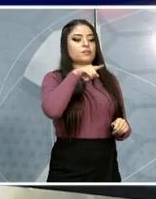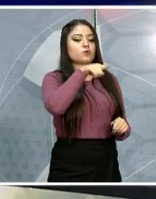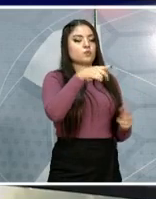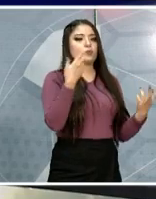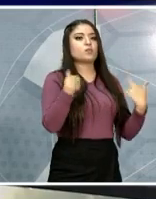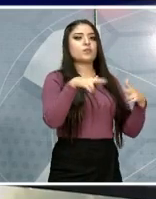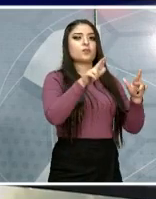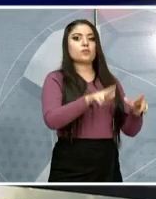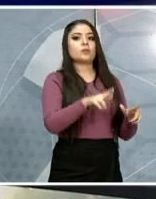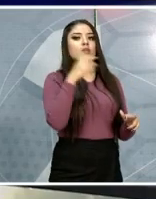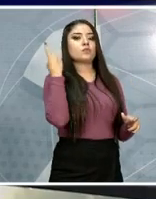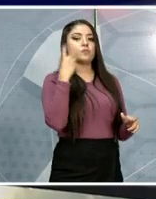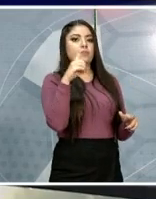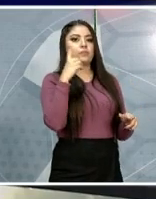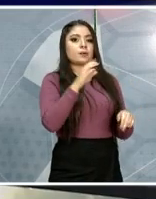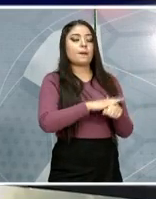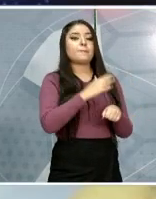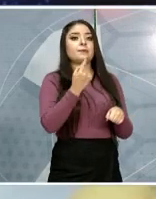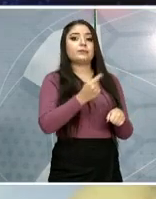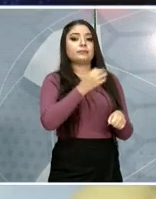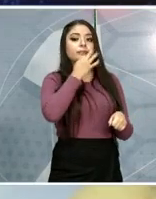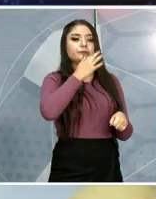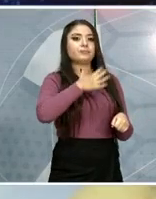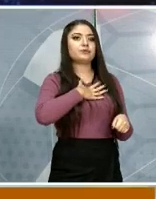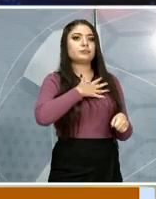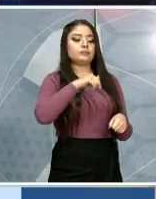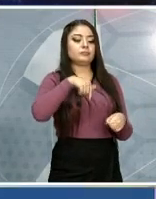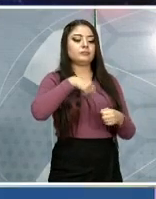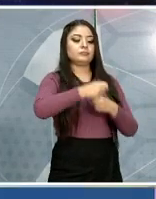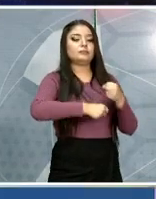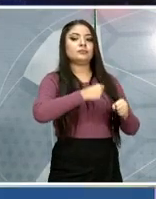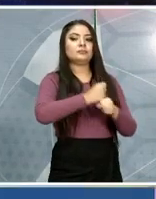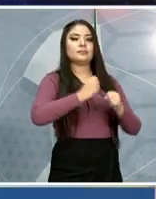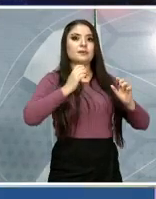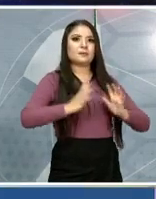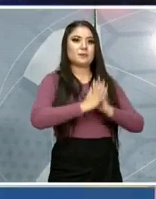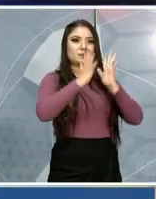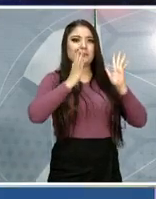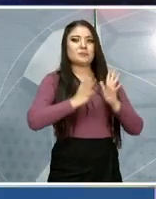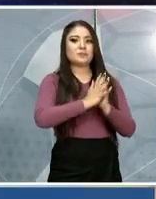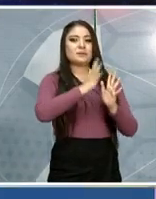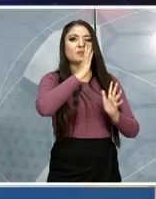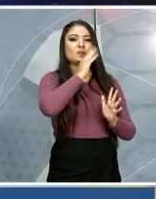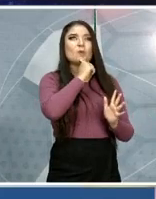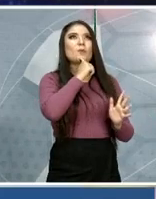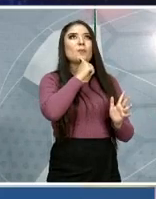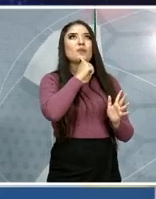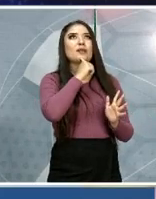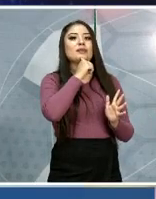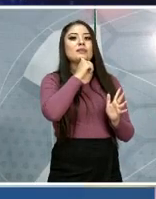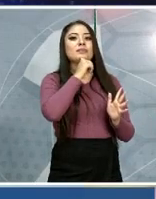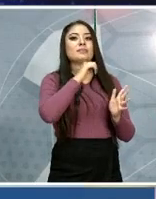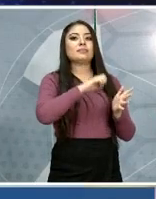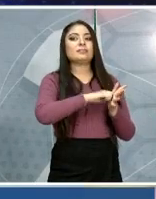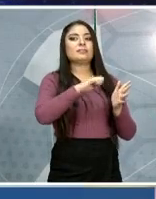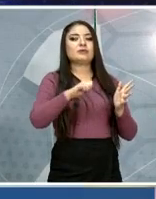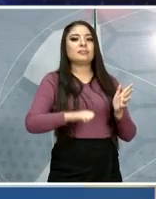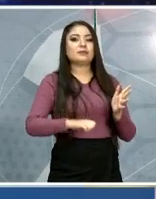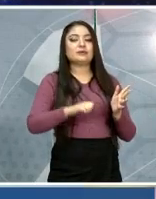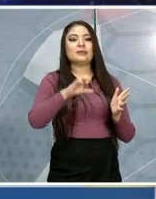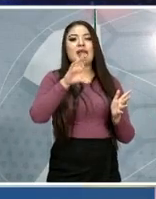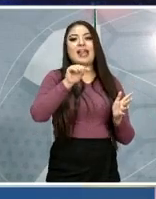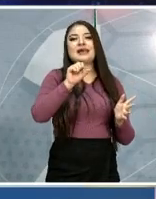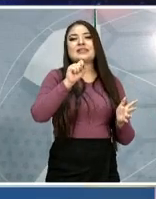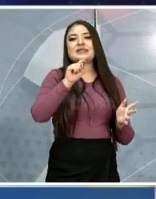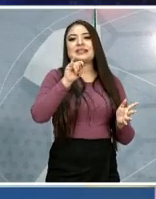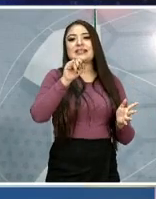porque nos comentaban que este año por la pandemia no se pudo hacer como un casting o una eliminatoria, pues